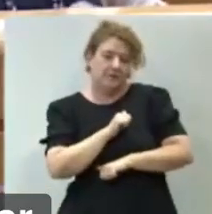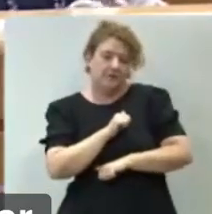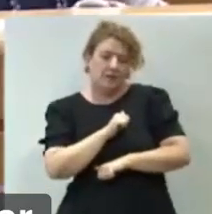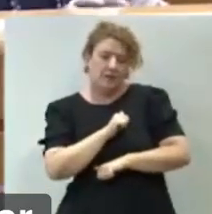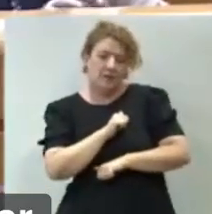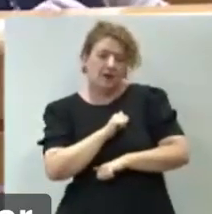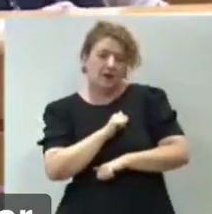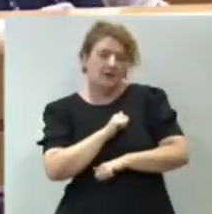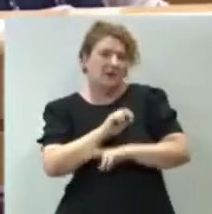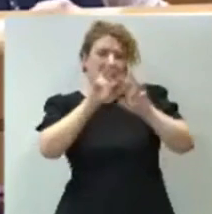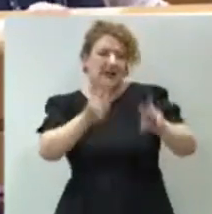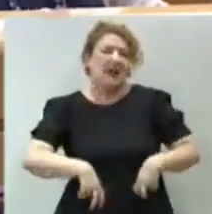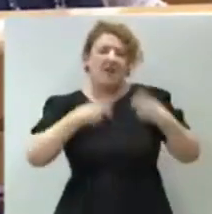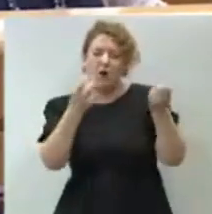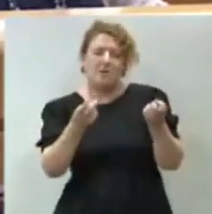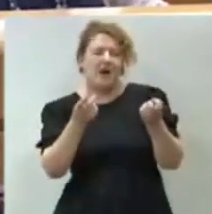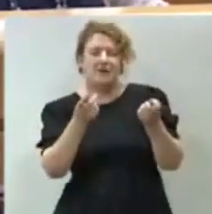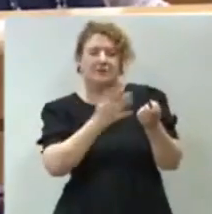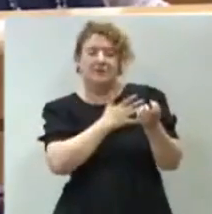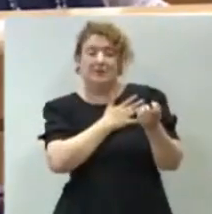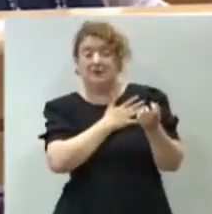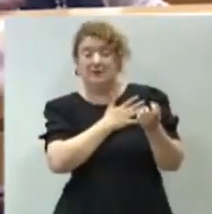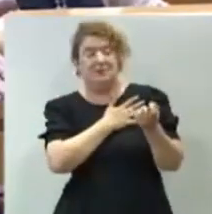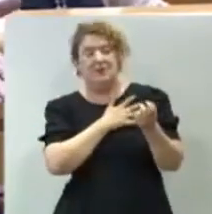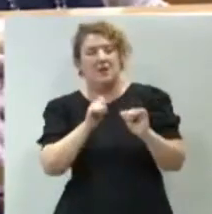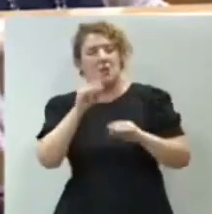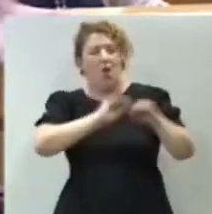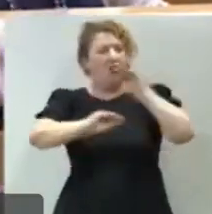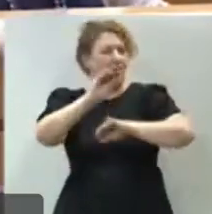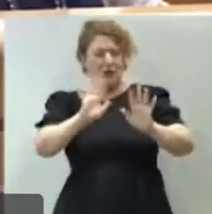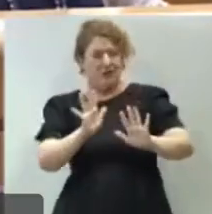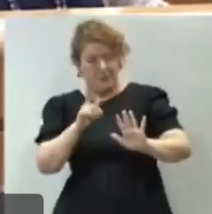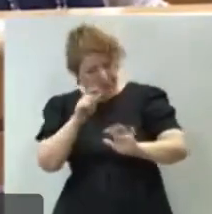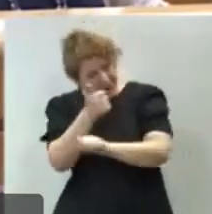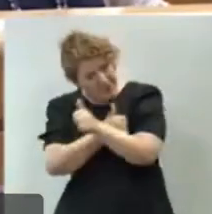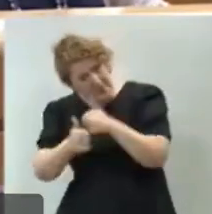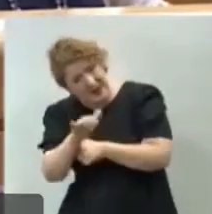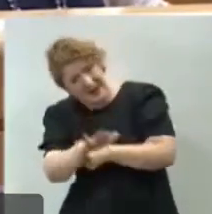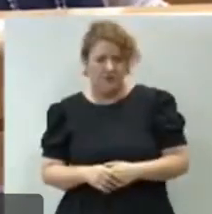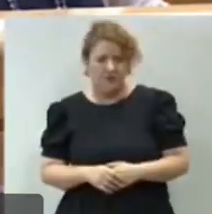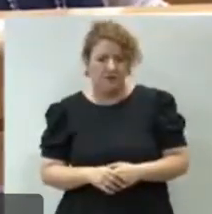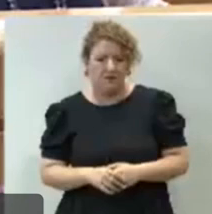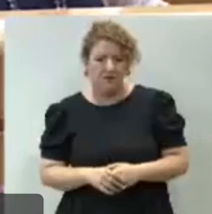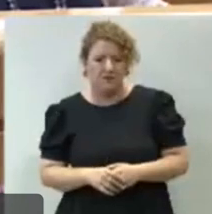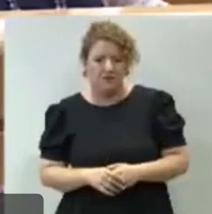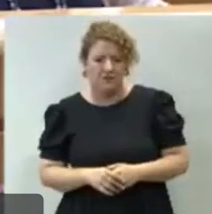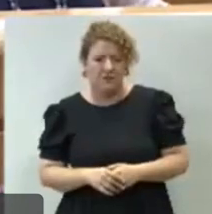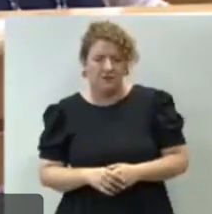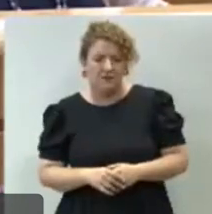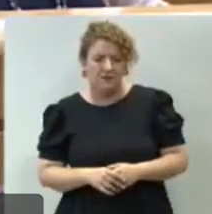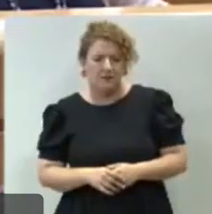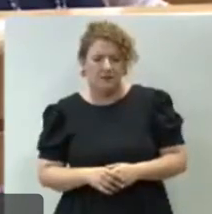enfangar esta reforma anteponiendo ese derecho superior como candidato a la presidencia del Gobierno, estabilizando el